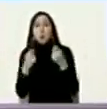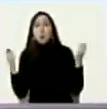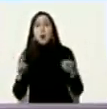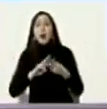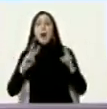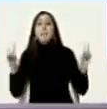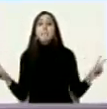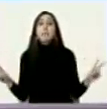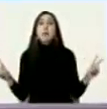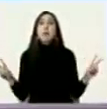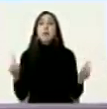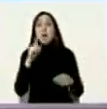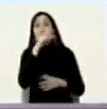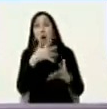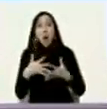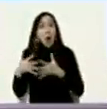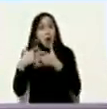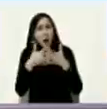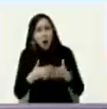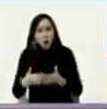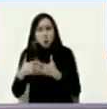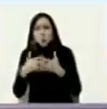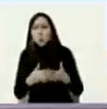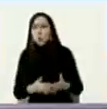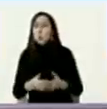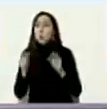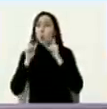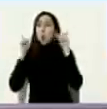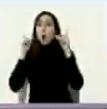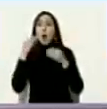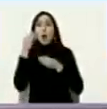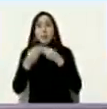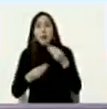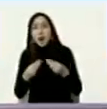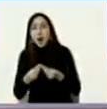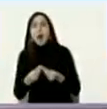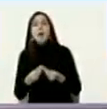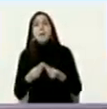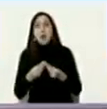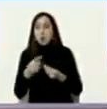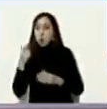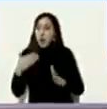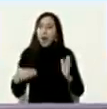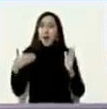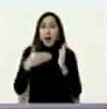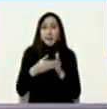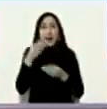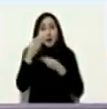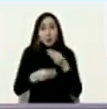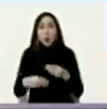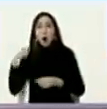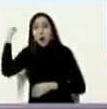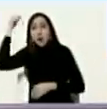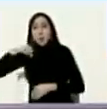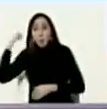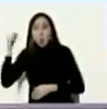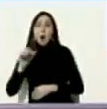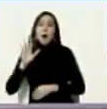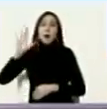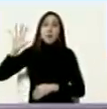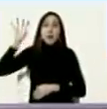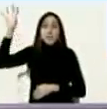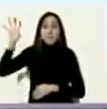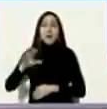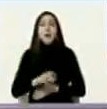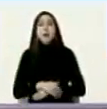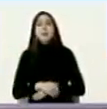hoy Estados Unidos está consternado con lo que ha pasado en Afganistán está conmovido con las imágenes de Afganistán hoy el mundo